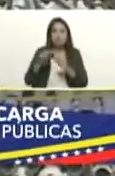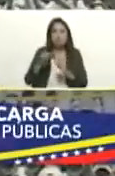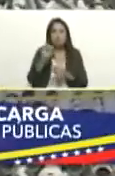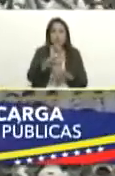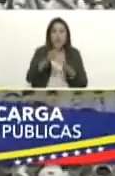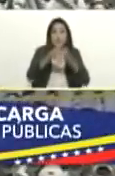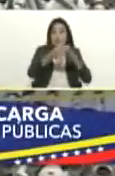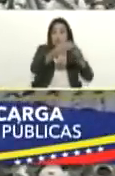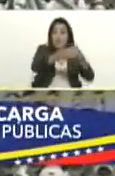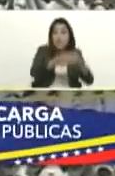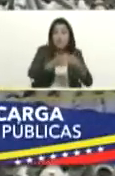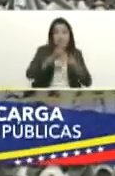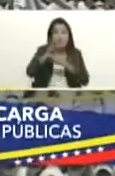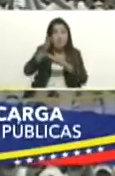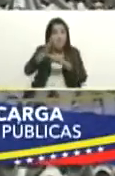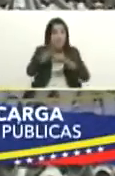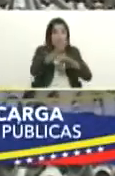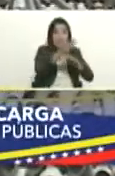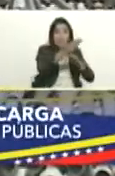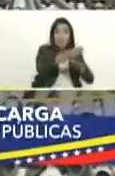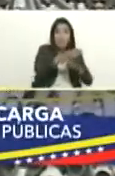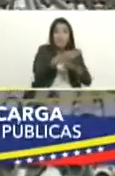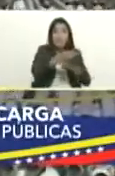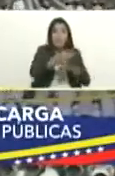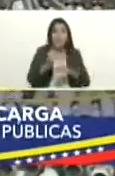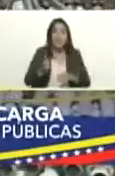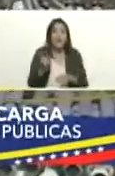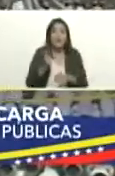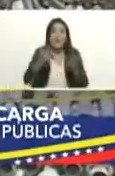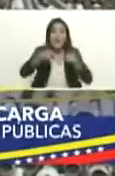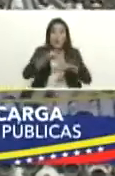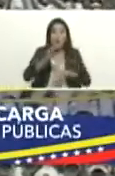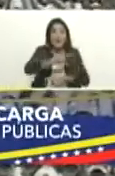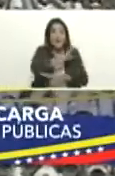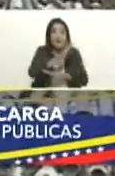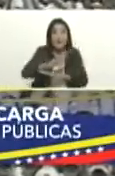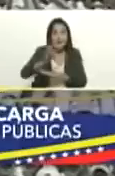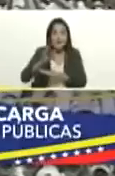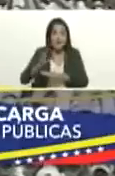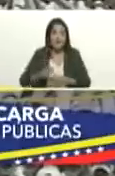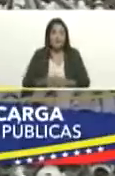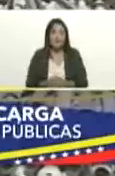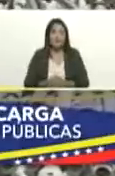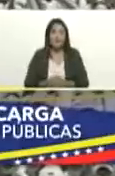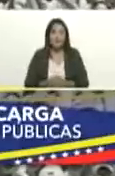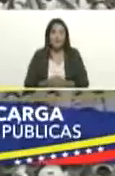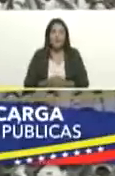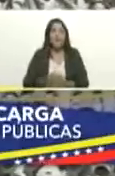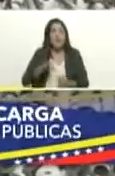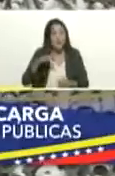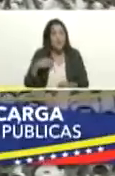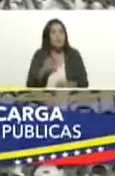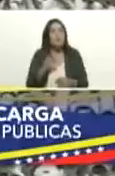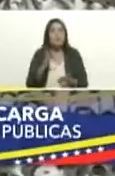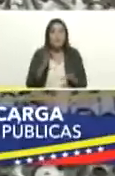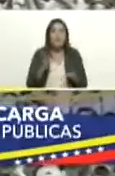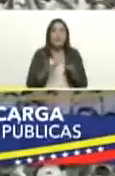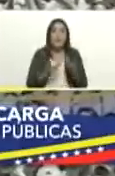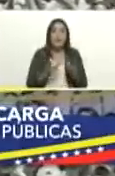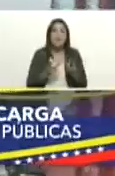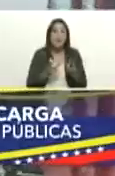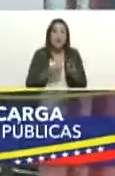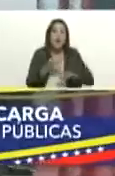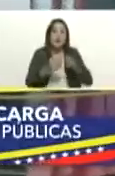marítima a cualquier parte de nuestro mar caribe para garantizar el cumplimiento de las obras que viene ejecutándose a través del plan